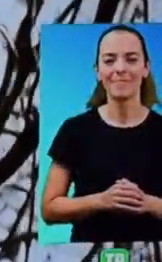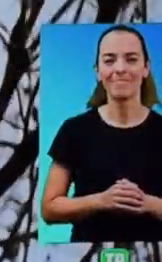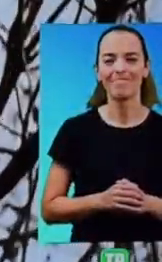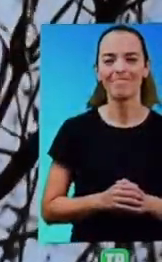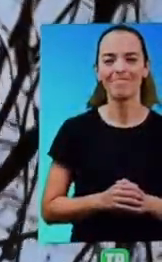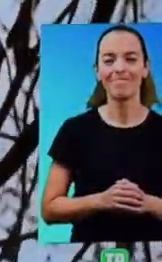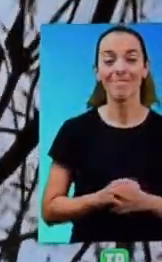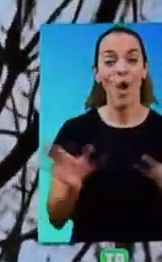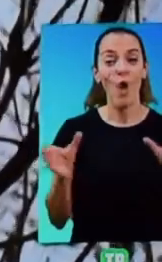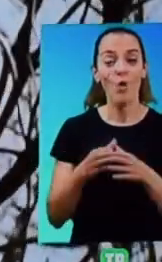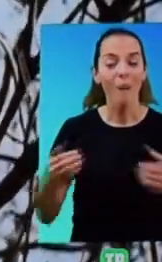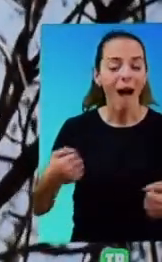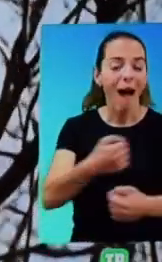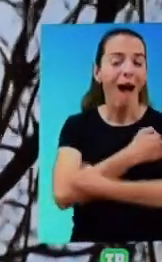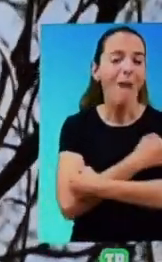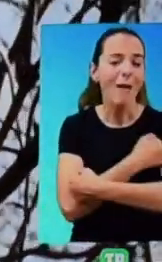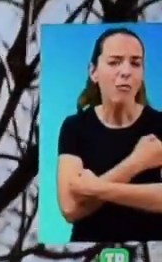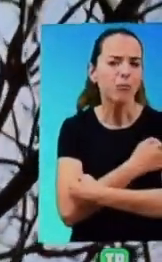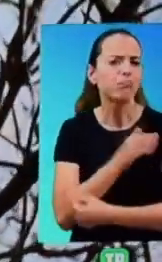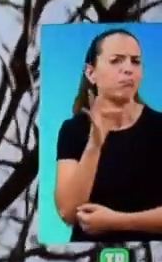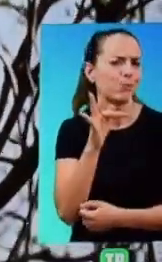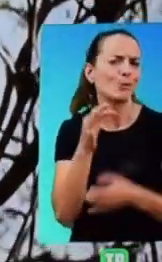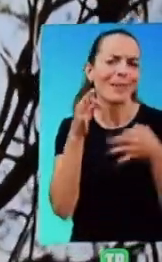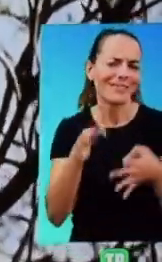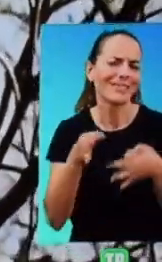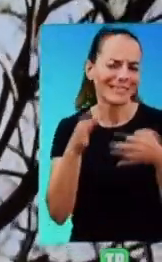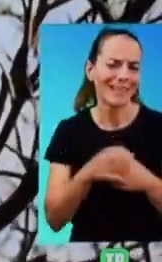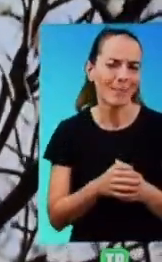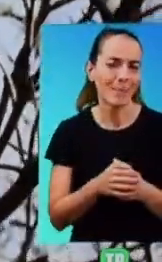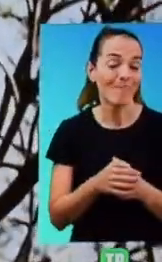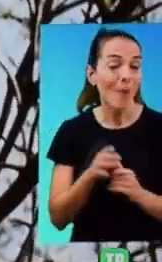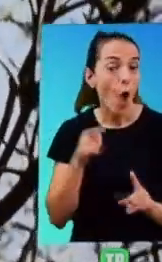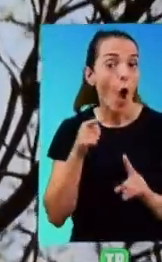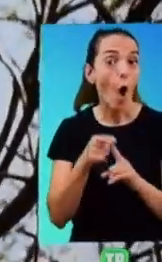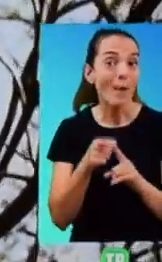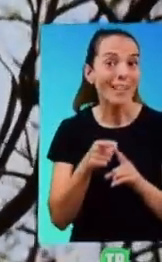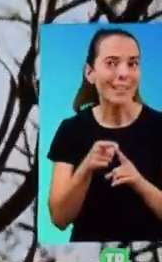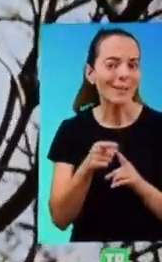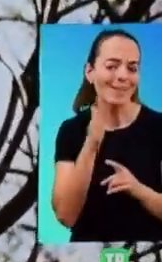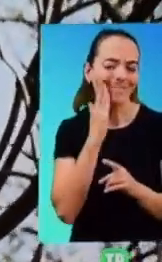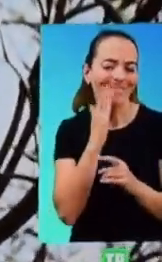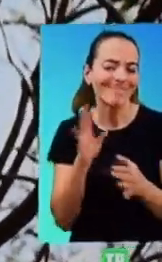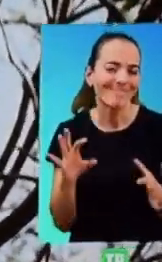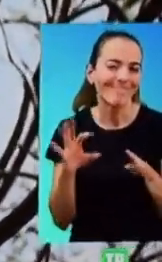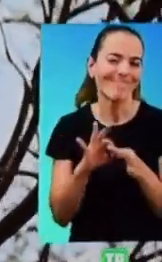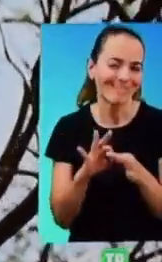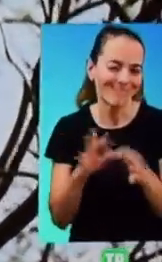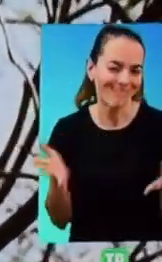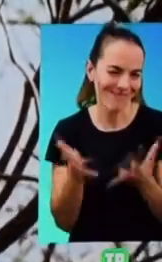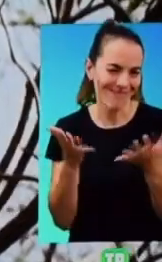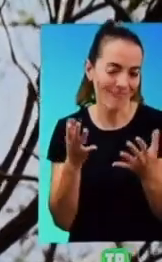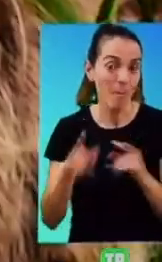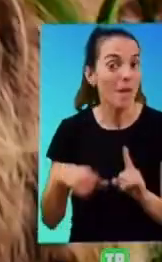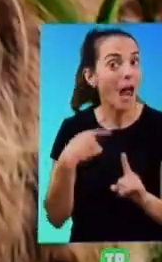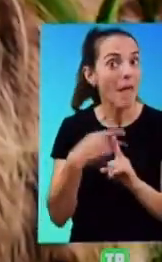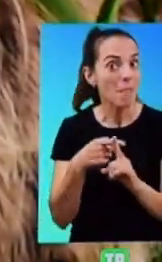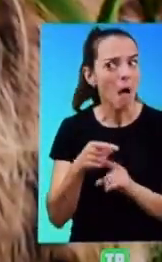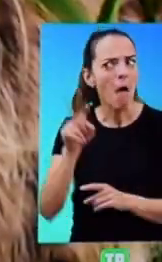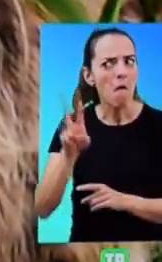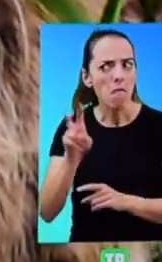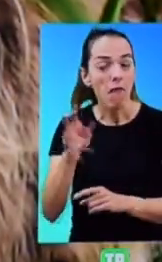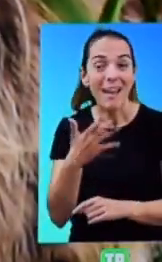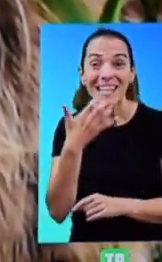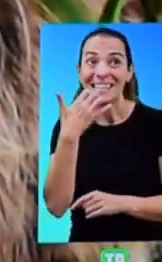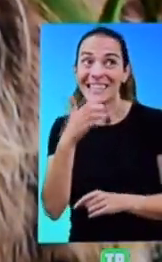Un abrazo de grupo nunca está de más. Y no sólo para fomentar vínculos afectivos, sino porque también es muy útil